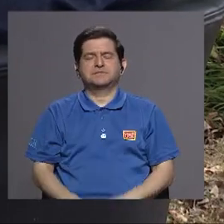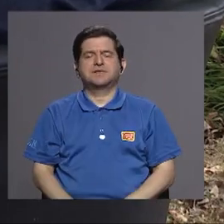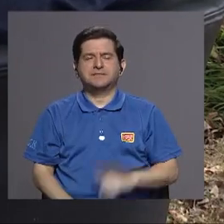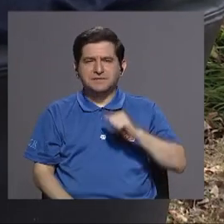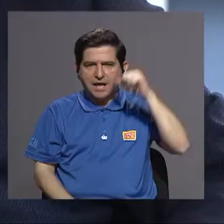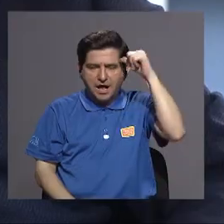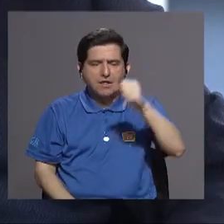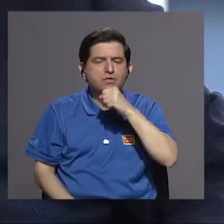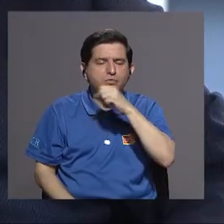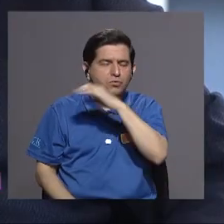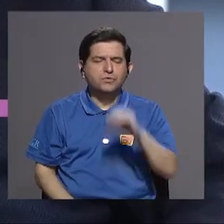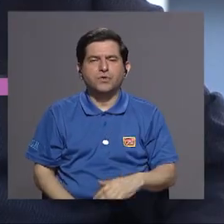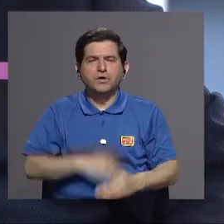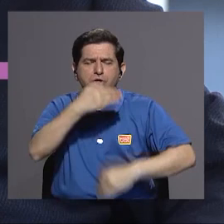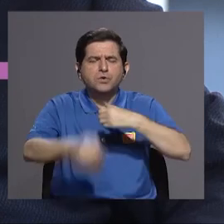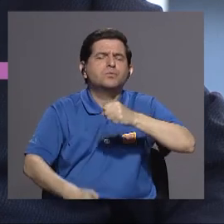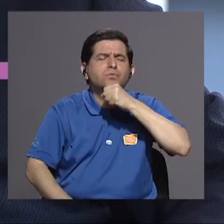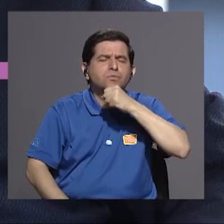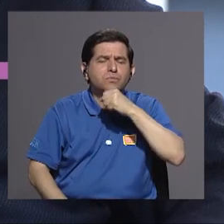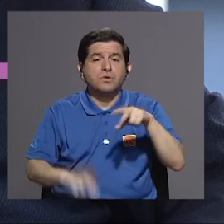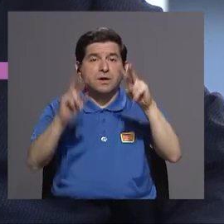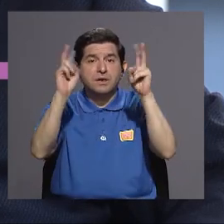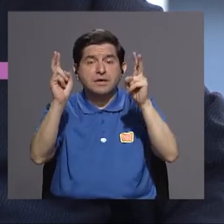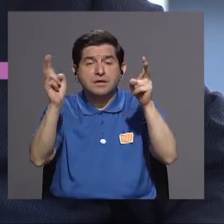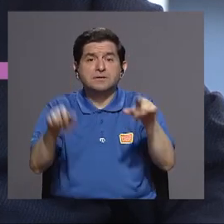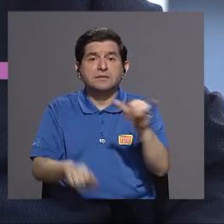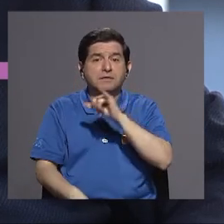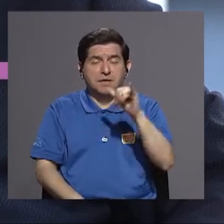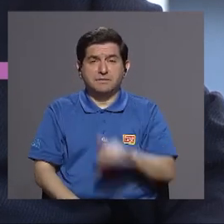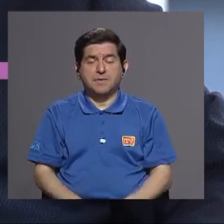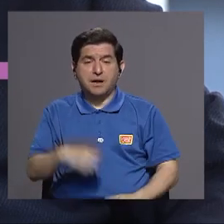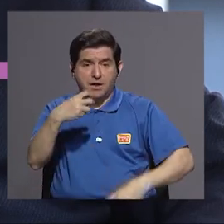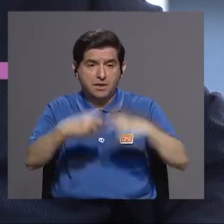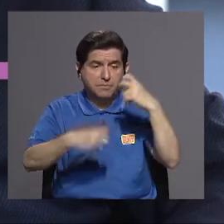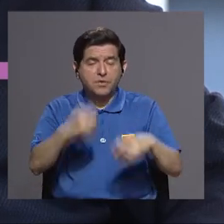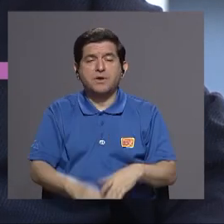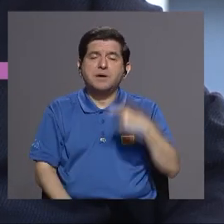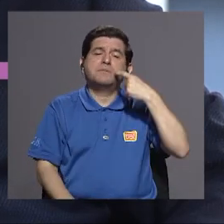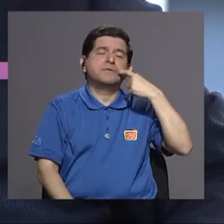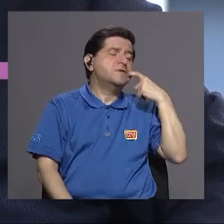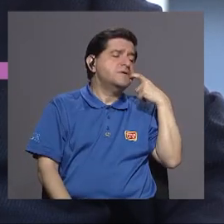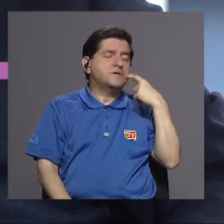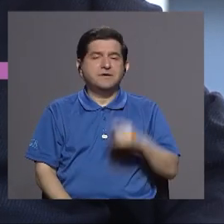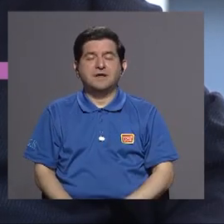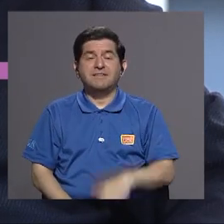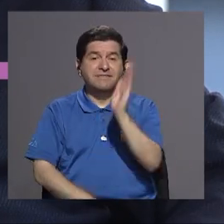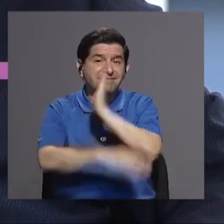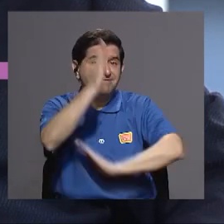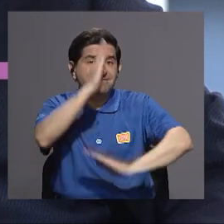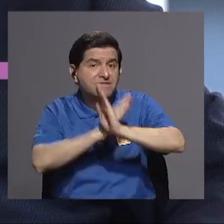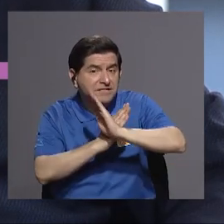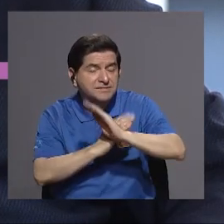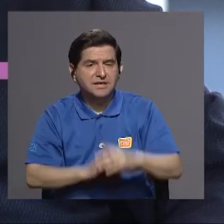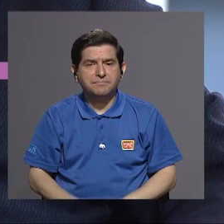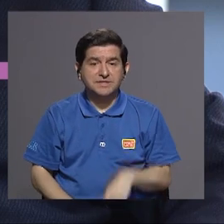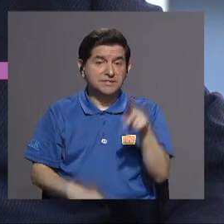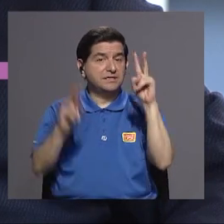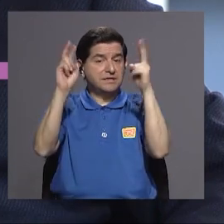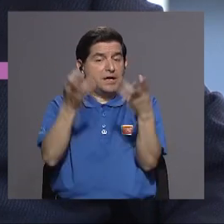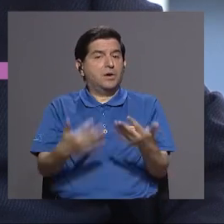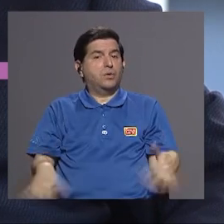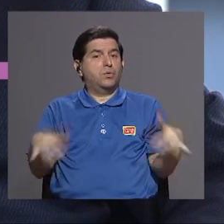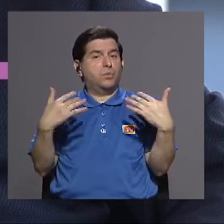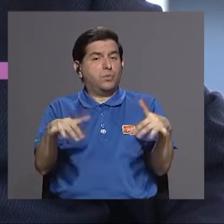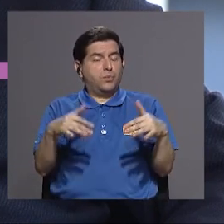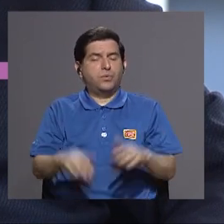geriatría y geriatría geriatría pero también en temas como son el problema de las adicciones el problema de la discapacidad que es un gran tema